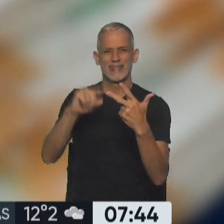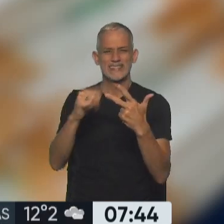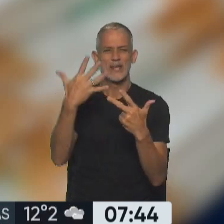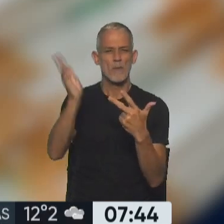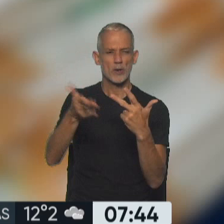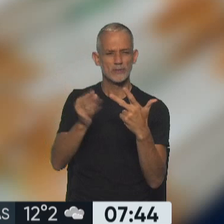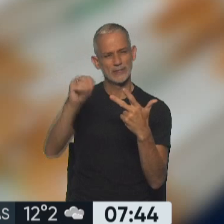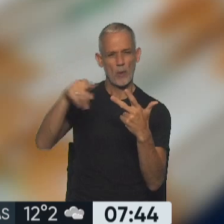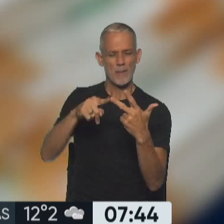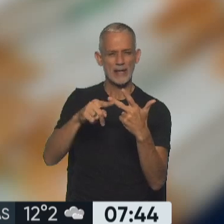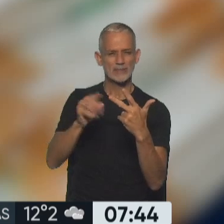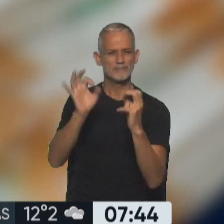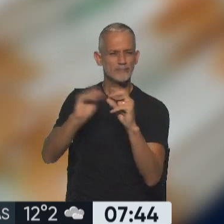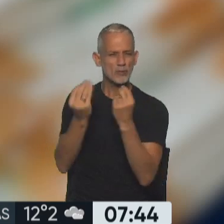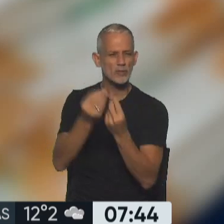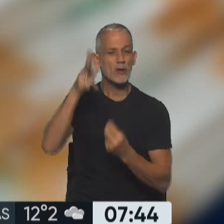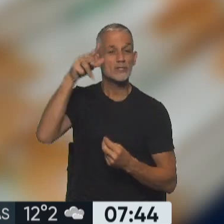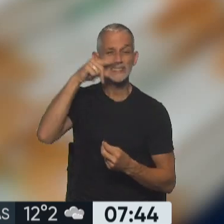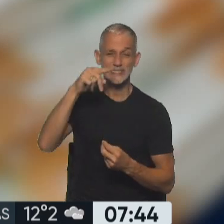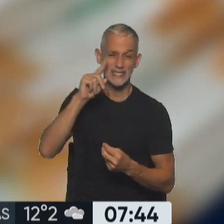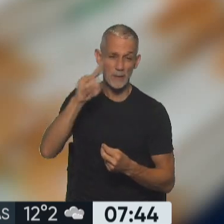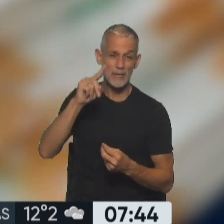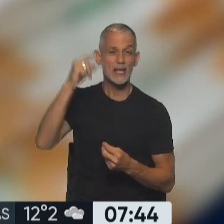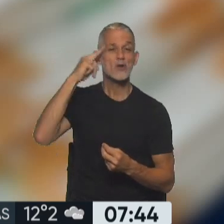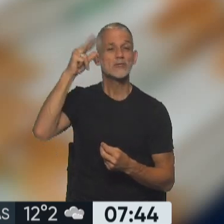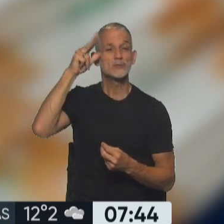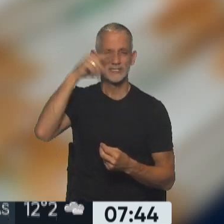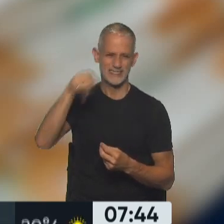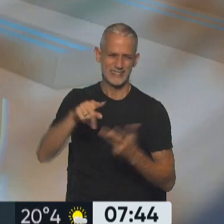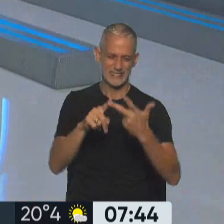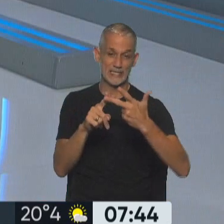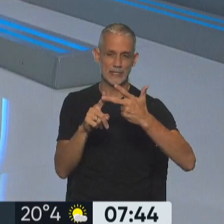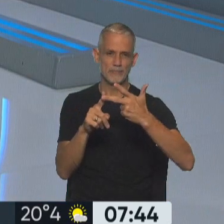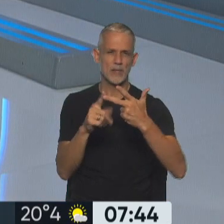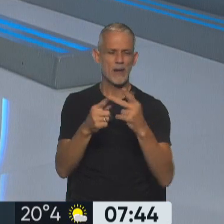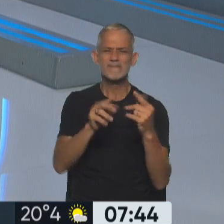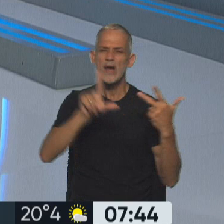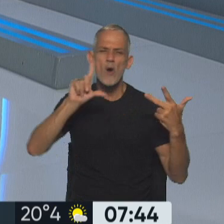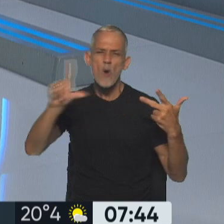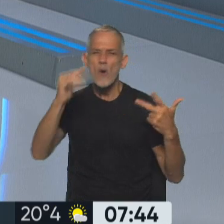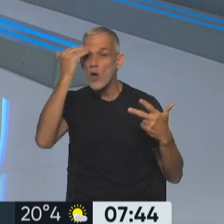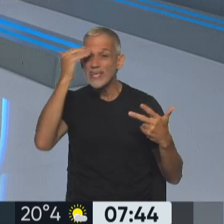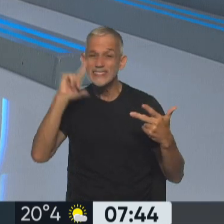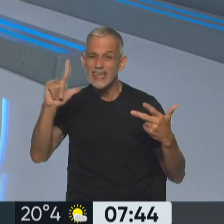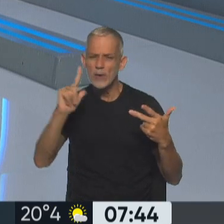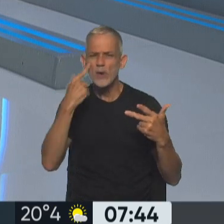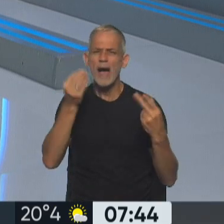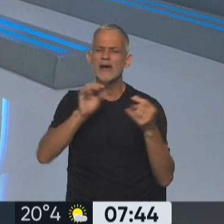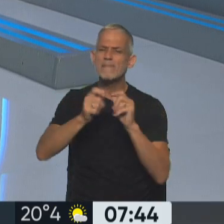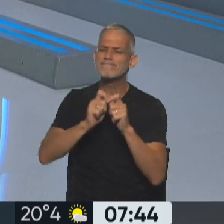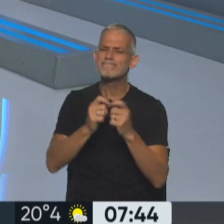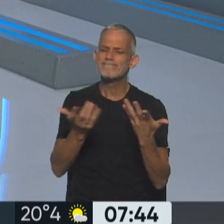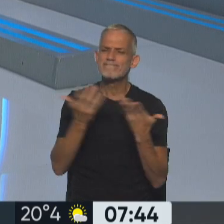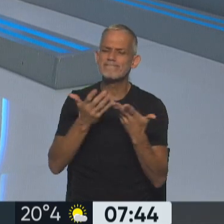5%, alcanzando los 87.900 pesos con una revisión el 15 de julio para